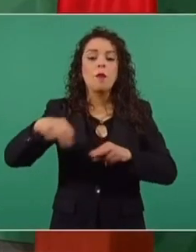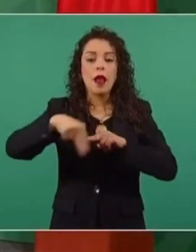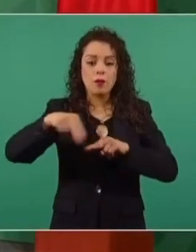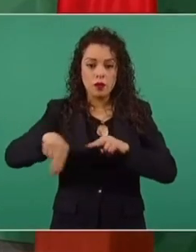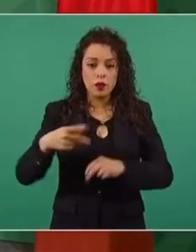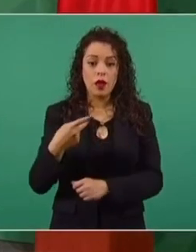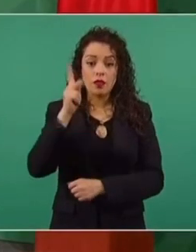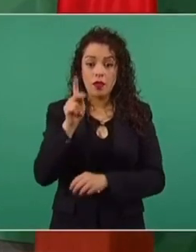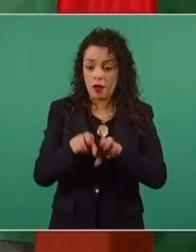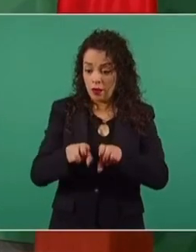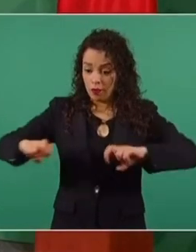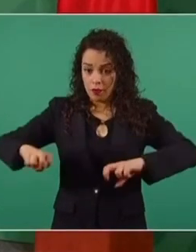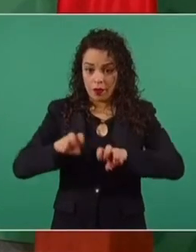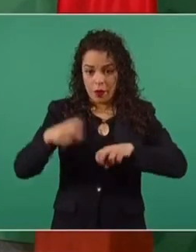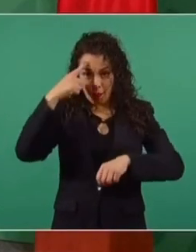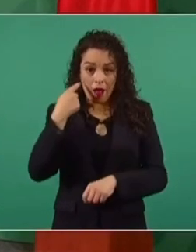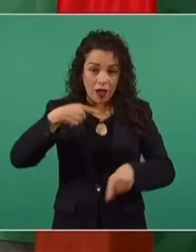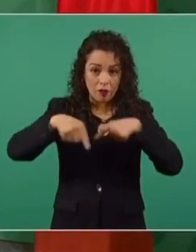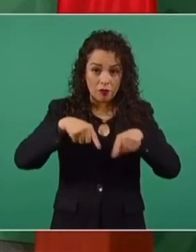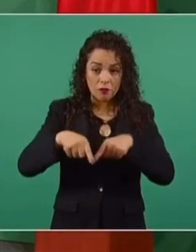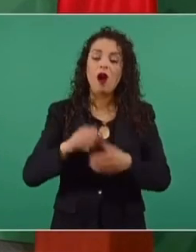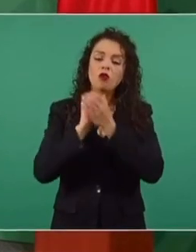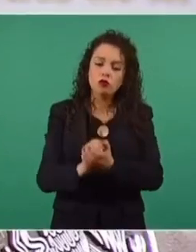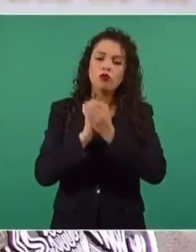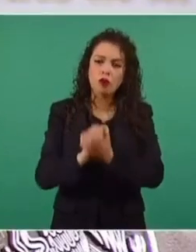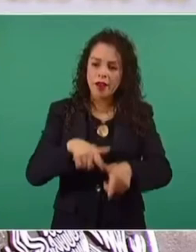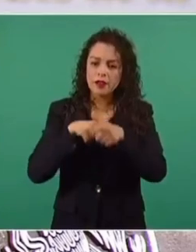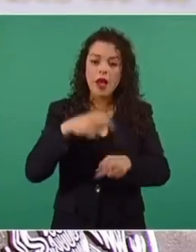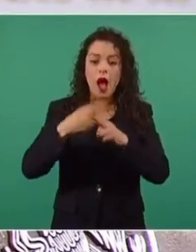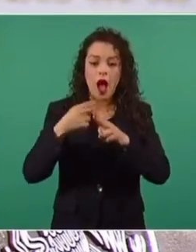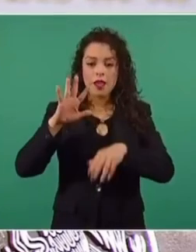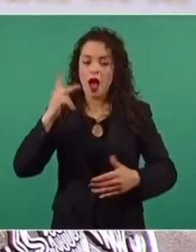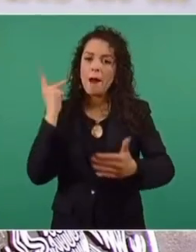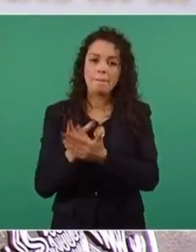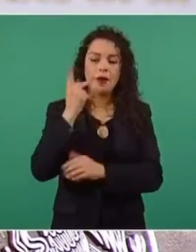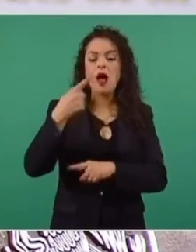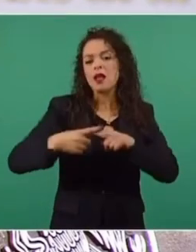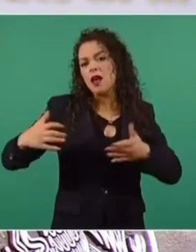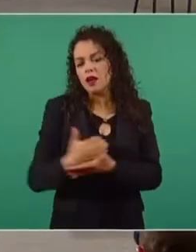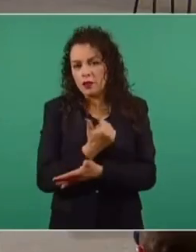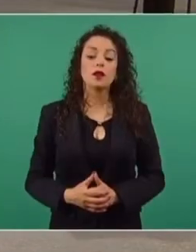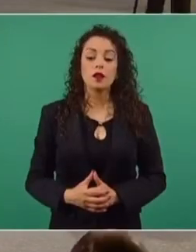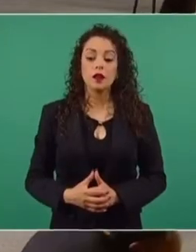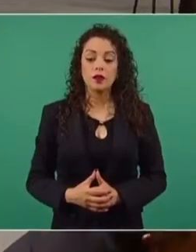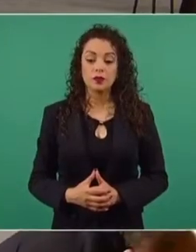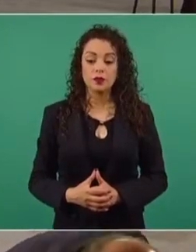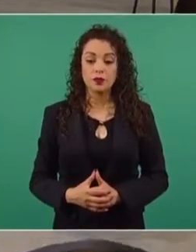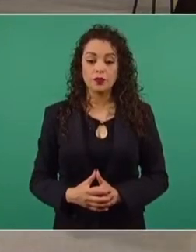va a resortear hasta que salga el premio premiado y se va a entregar de inmediato al ganador.